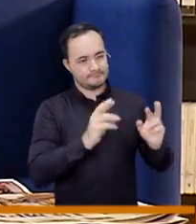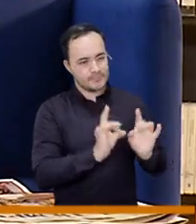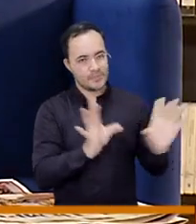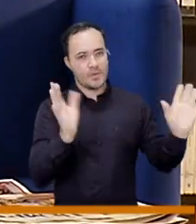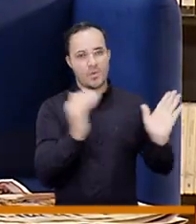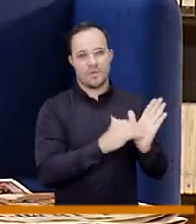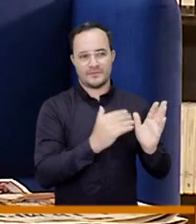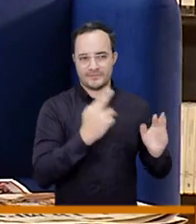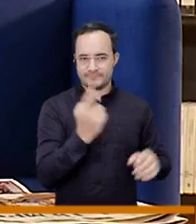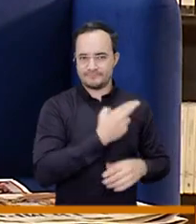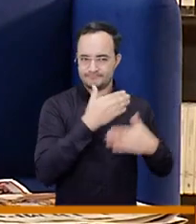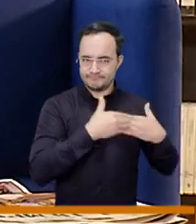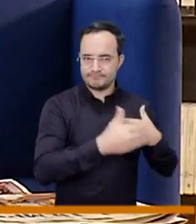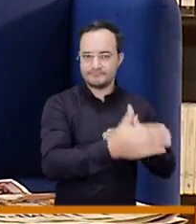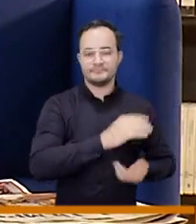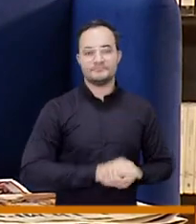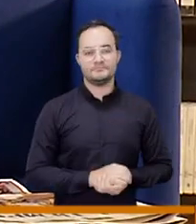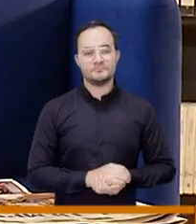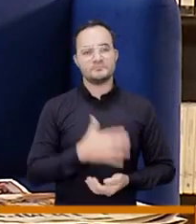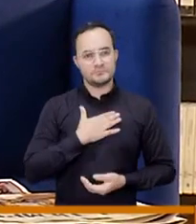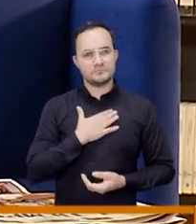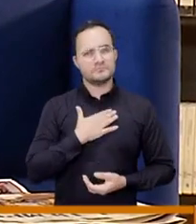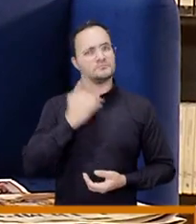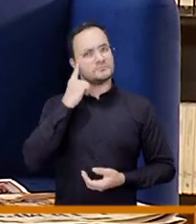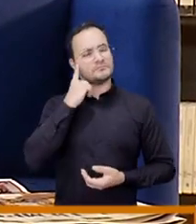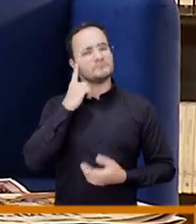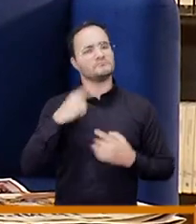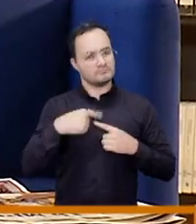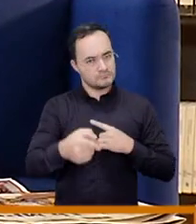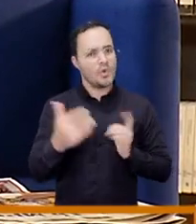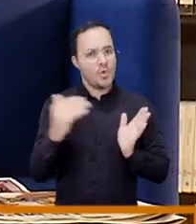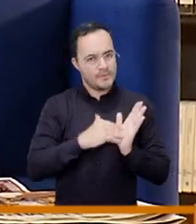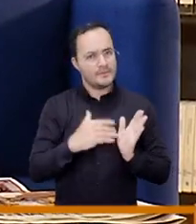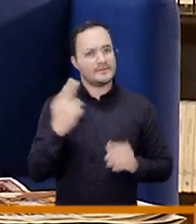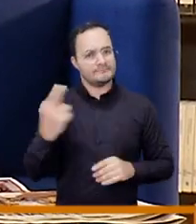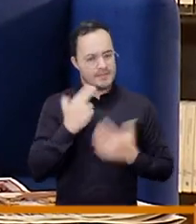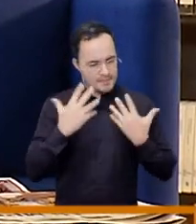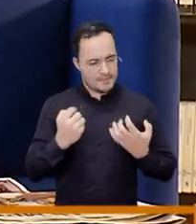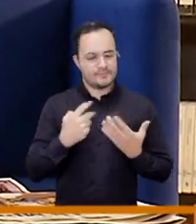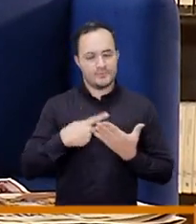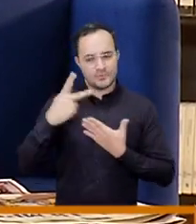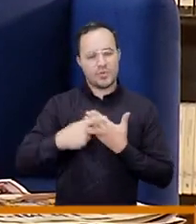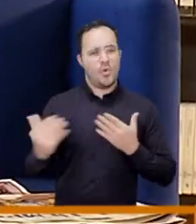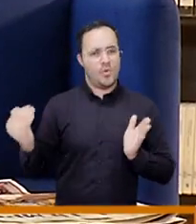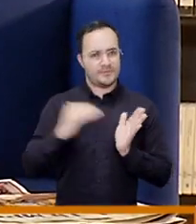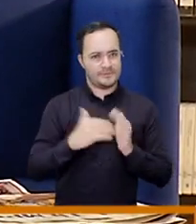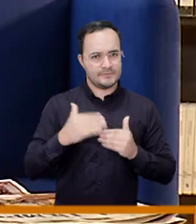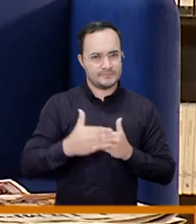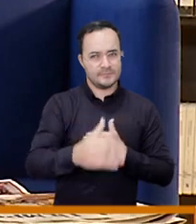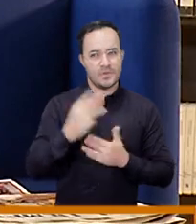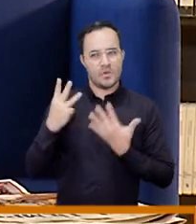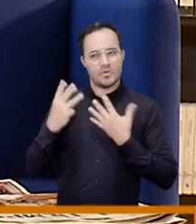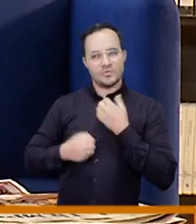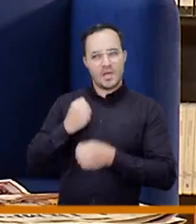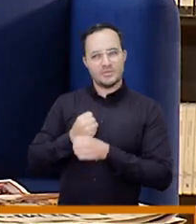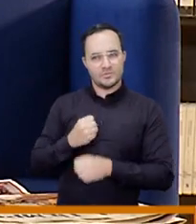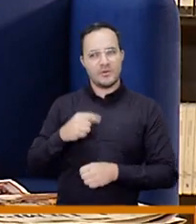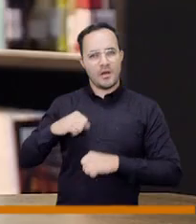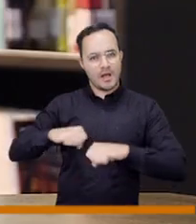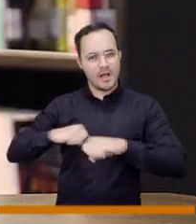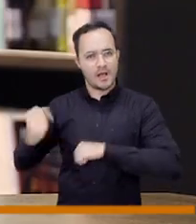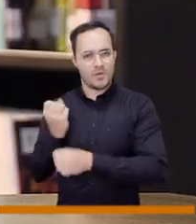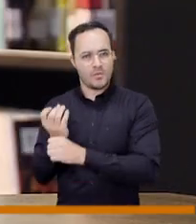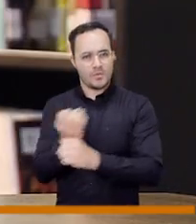alcanzar el objetivo de repetir yo estoy trabajando también en nuestro proyecto político para repetir tuve ocho años en acciones comunales dos